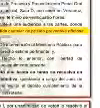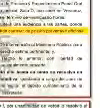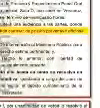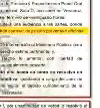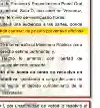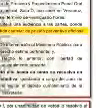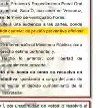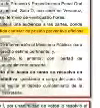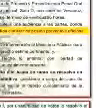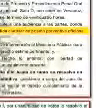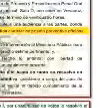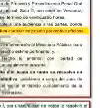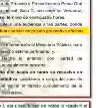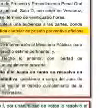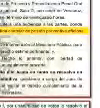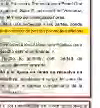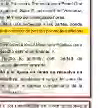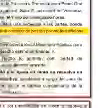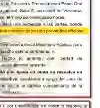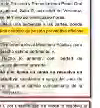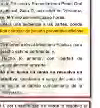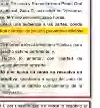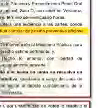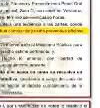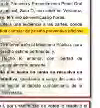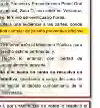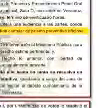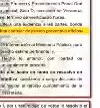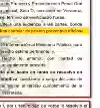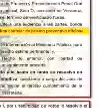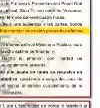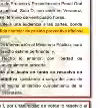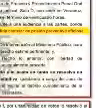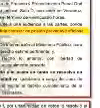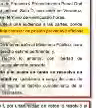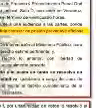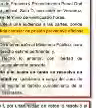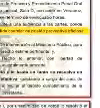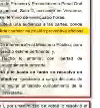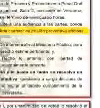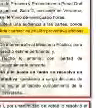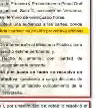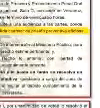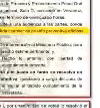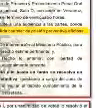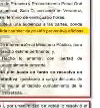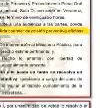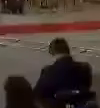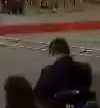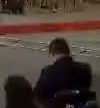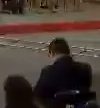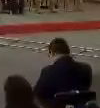pues a su consideración ello afectaba su derecho de libertad. Adelante.